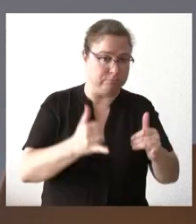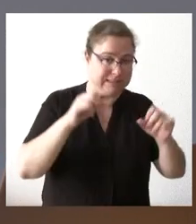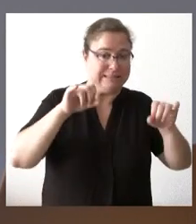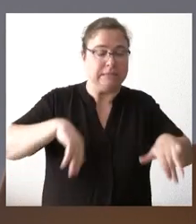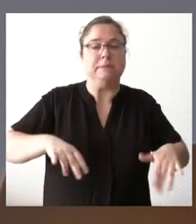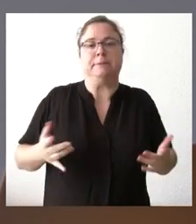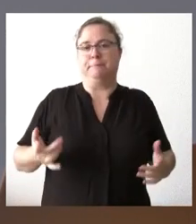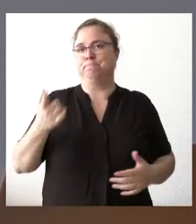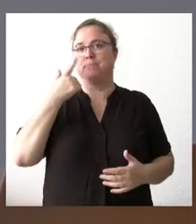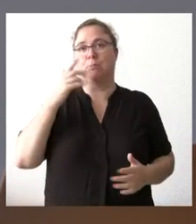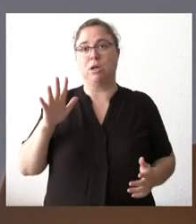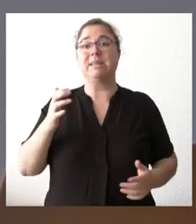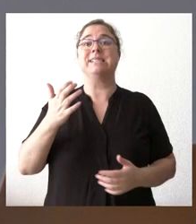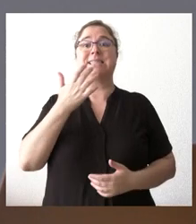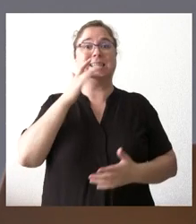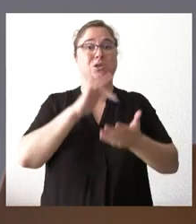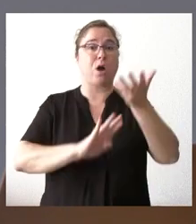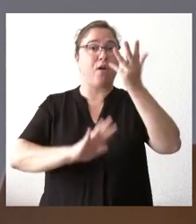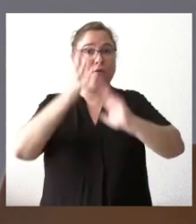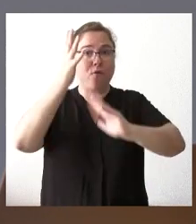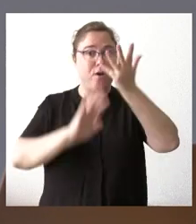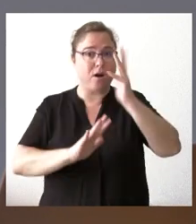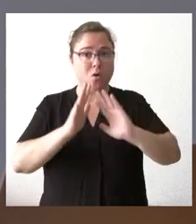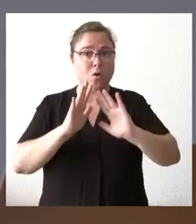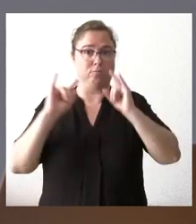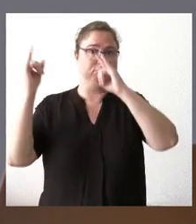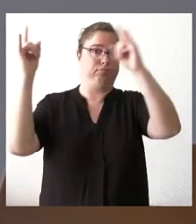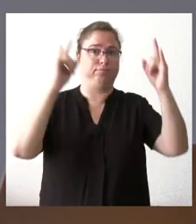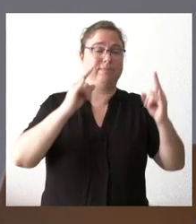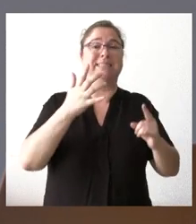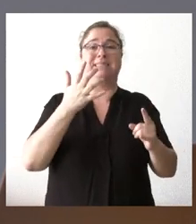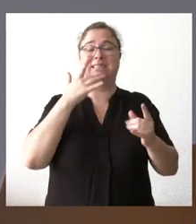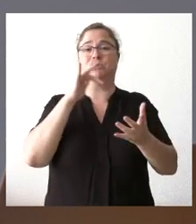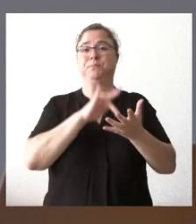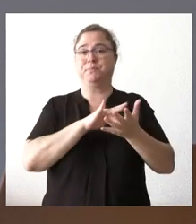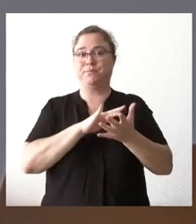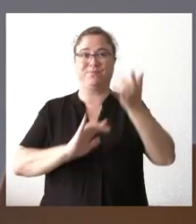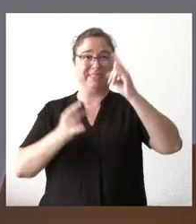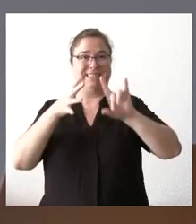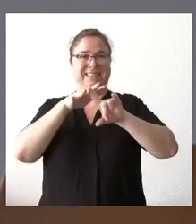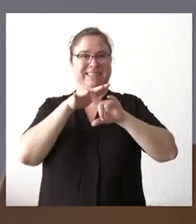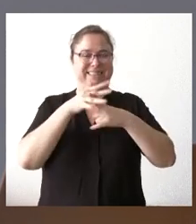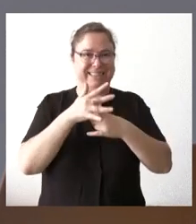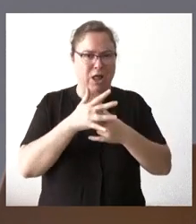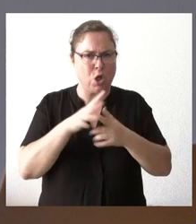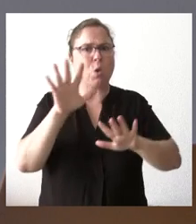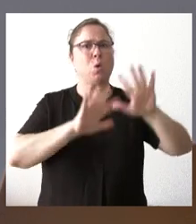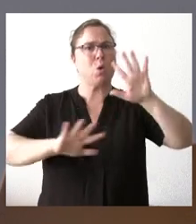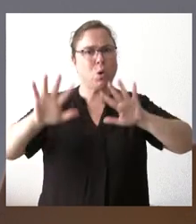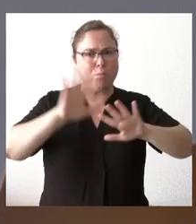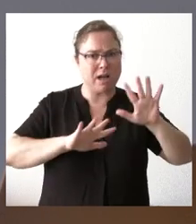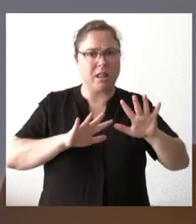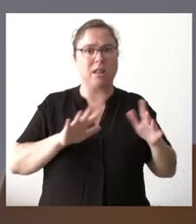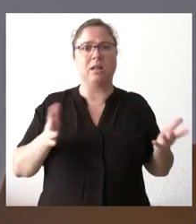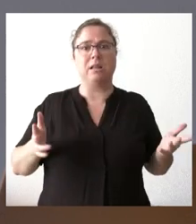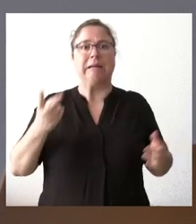lugar cuando hay un incendio forestal y está sufriendo una situación compleja ese incendio